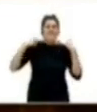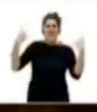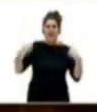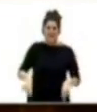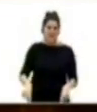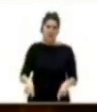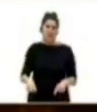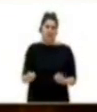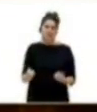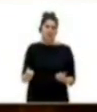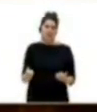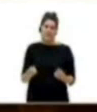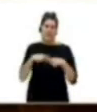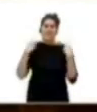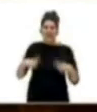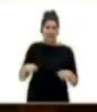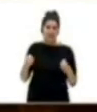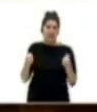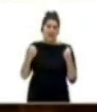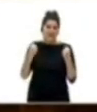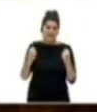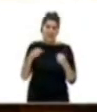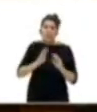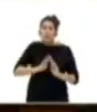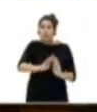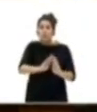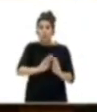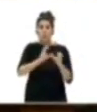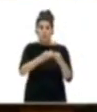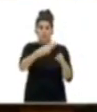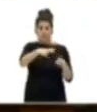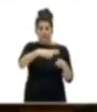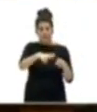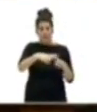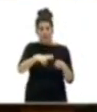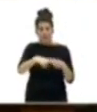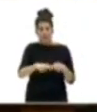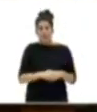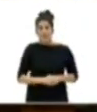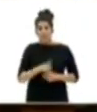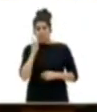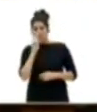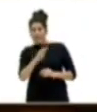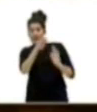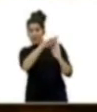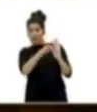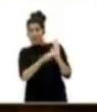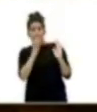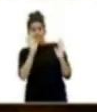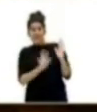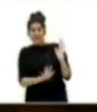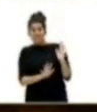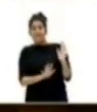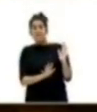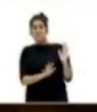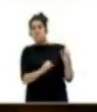Eso es un fracaso de los gobiernos de su partido. Según se desprenda de su programa, todo parece indicar que el